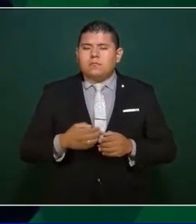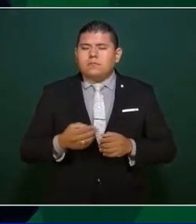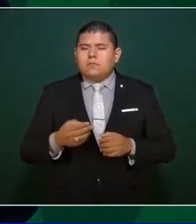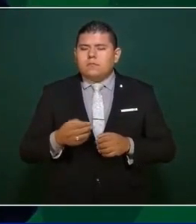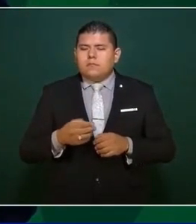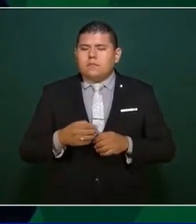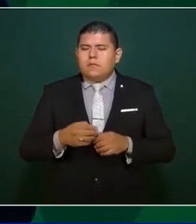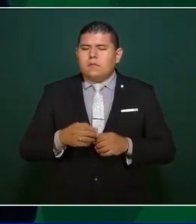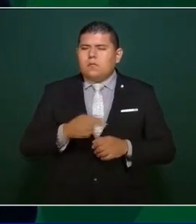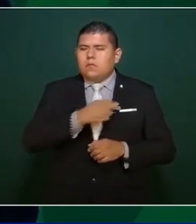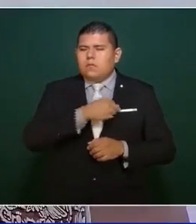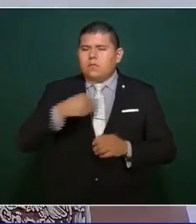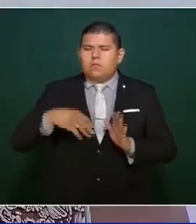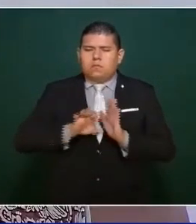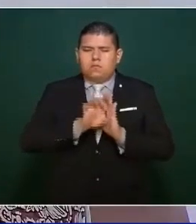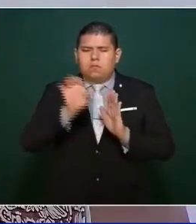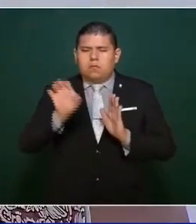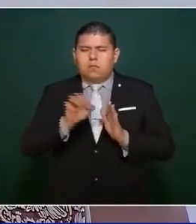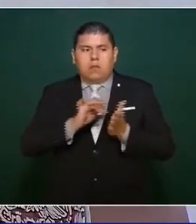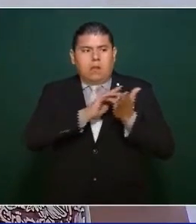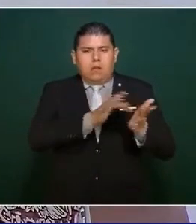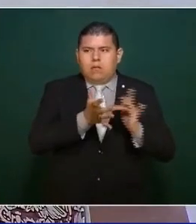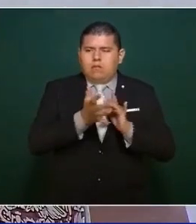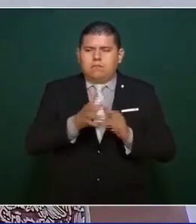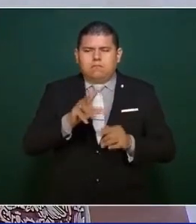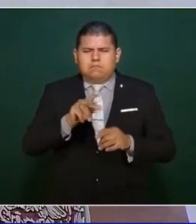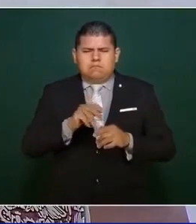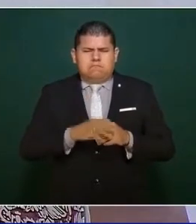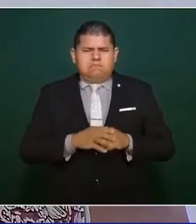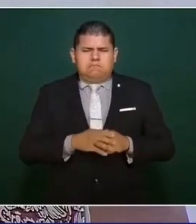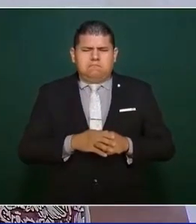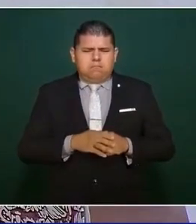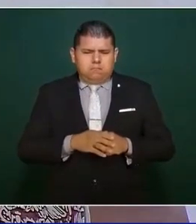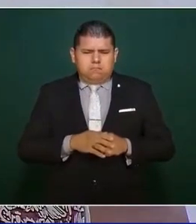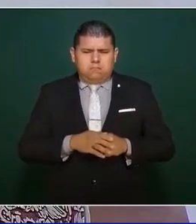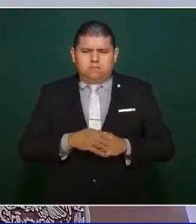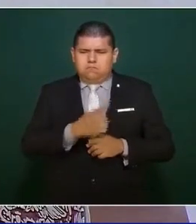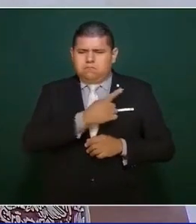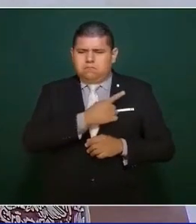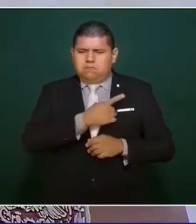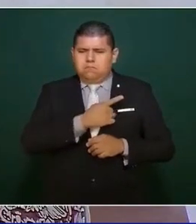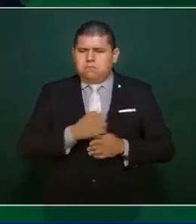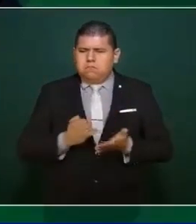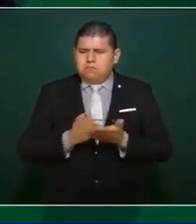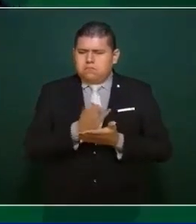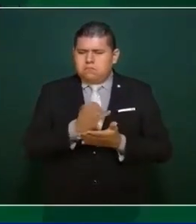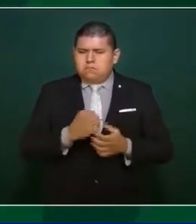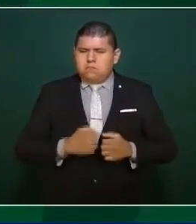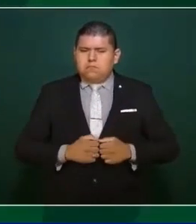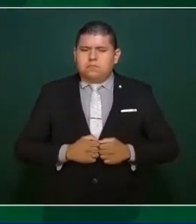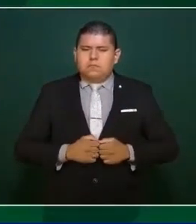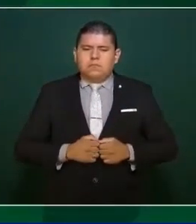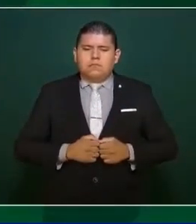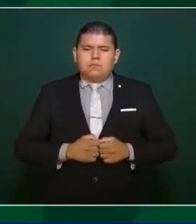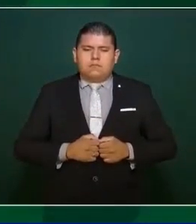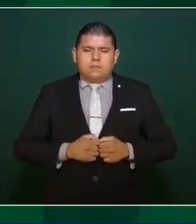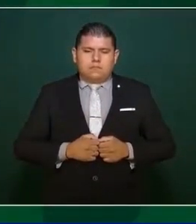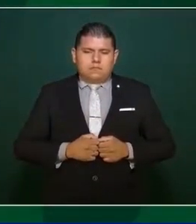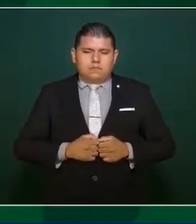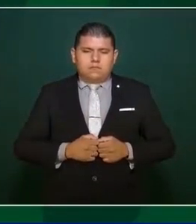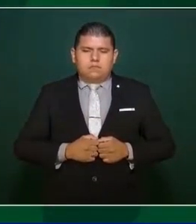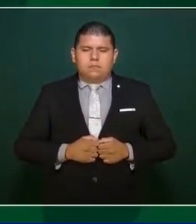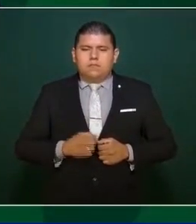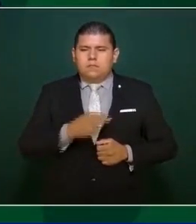somos tapadera de nadie y nos hemos